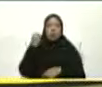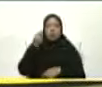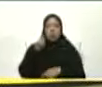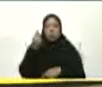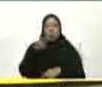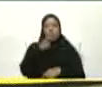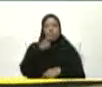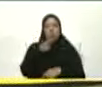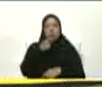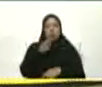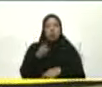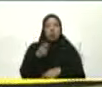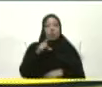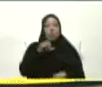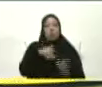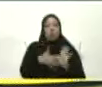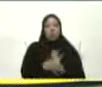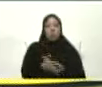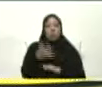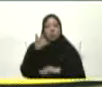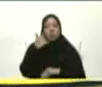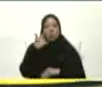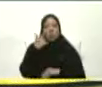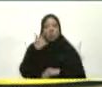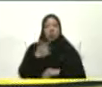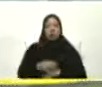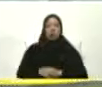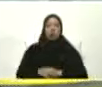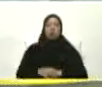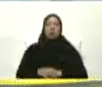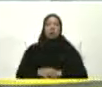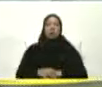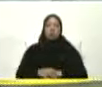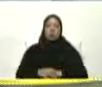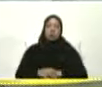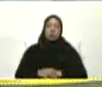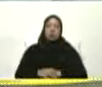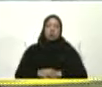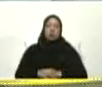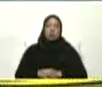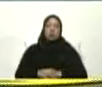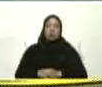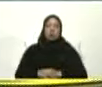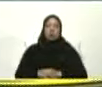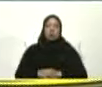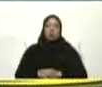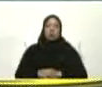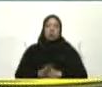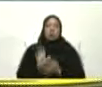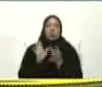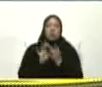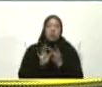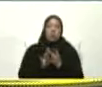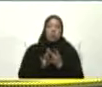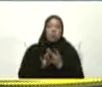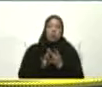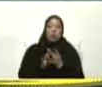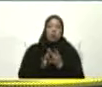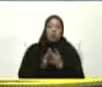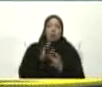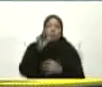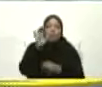preguntar Algo del aparato Que me había mostrado Pero díganme algo Sinceramente Ustedes tienen contacto Con los extraterrestres